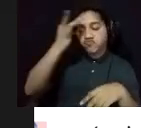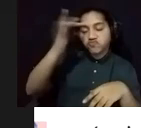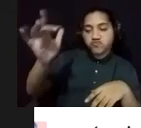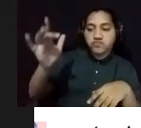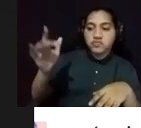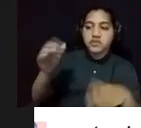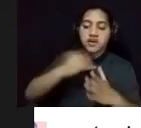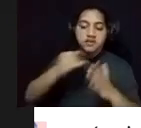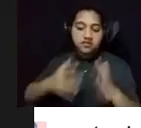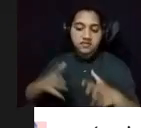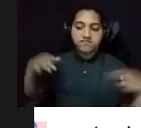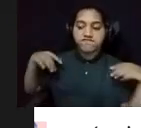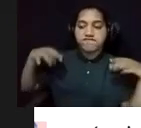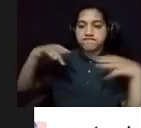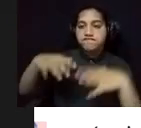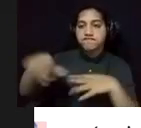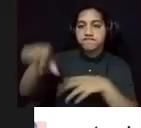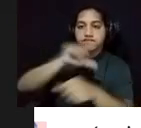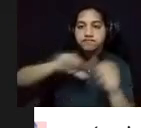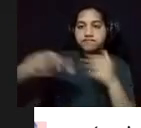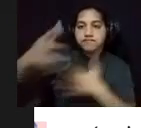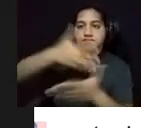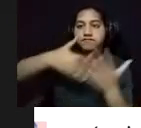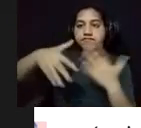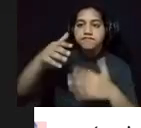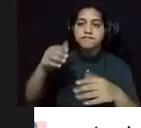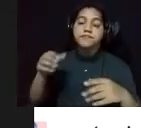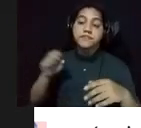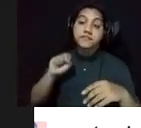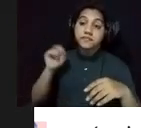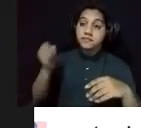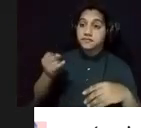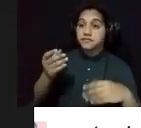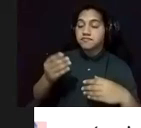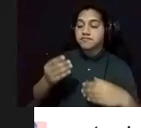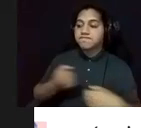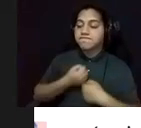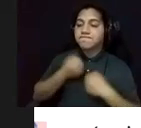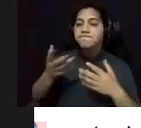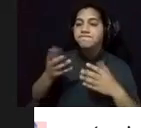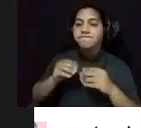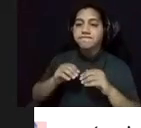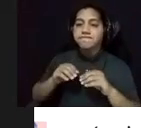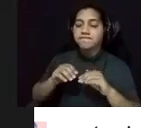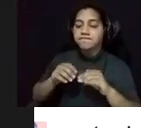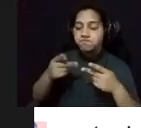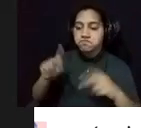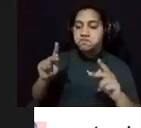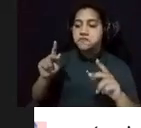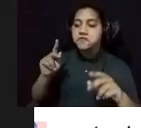efervescencia cultural, le ofreció a la sociedad del momento el espacio urbano para su